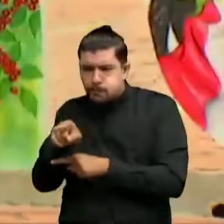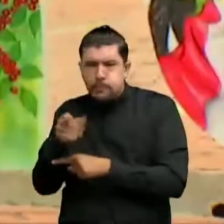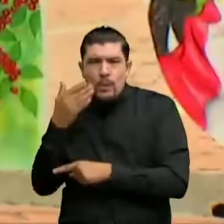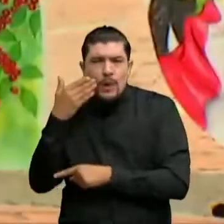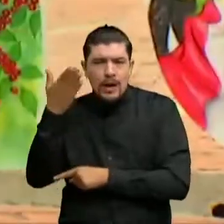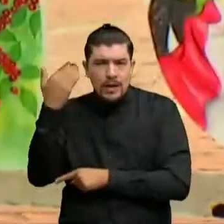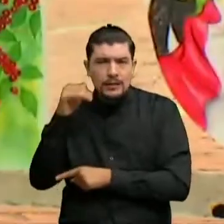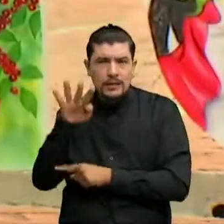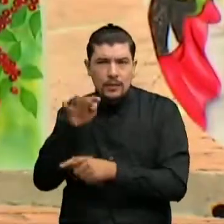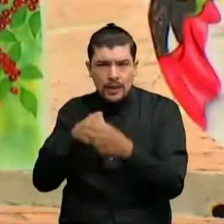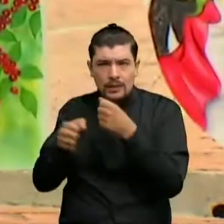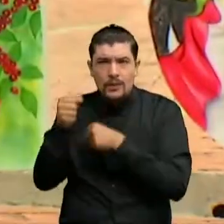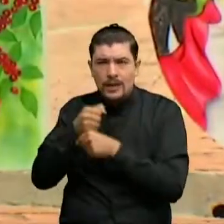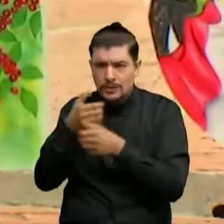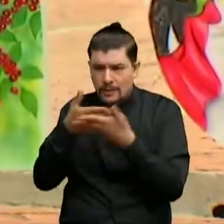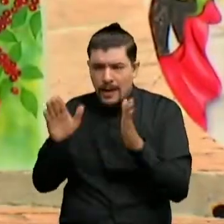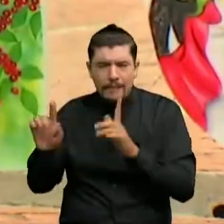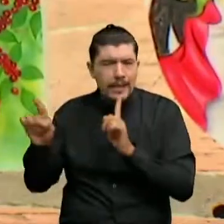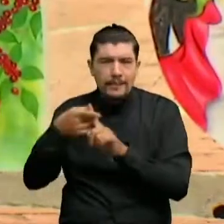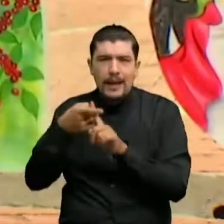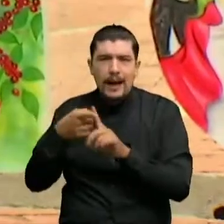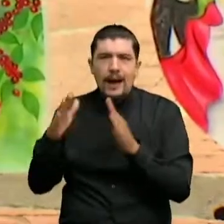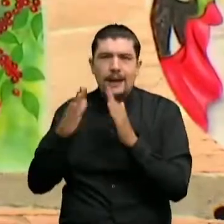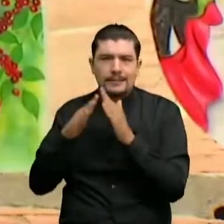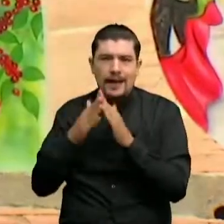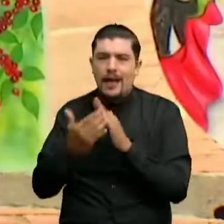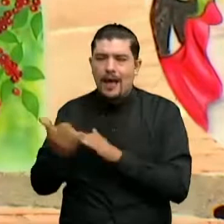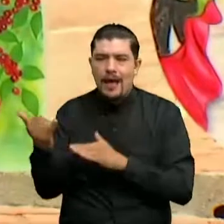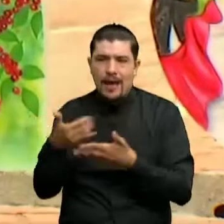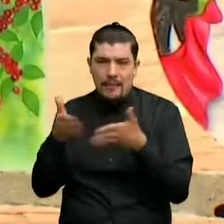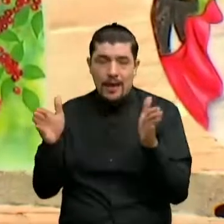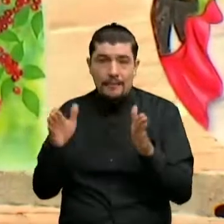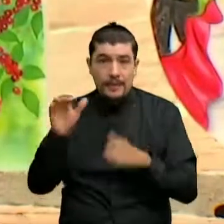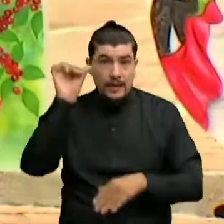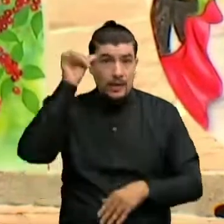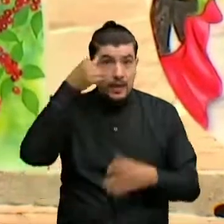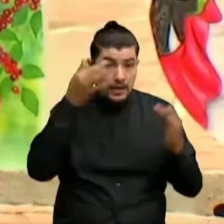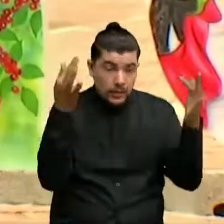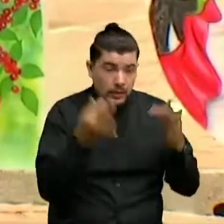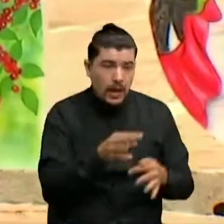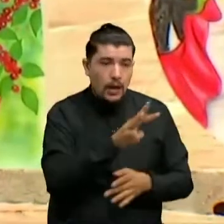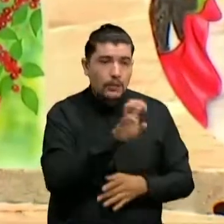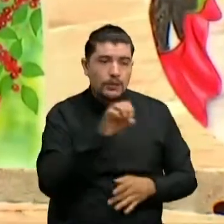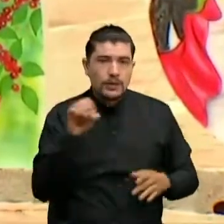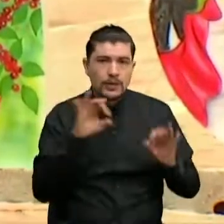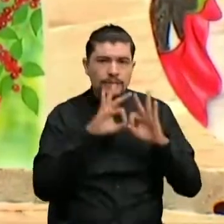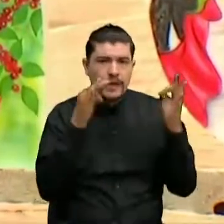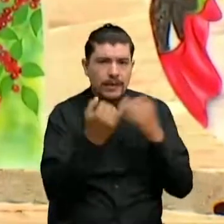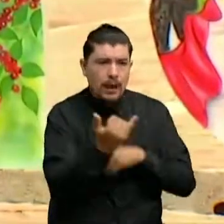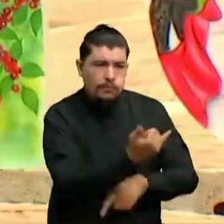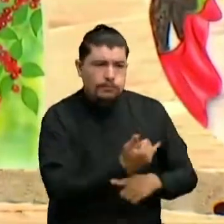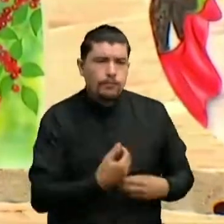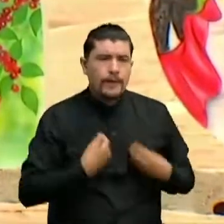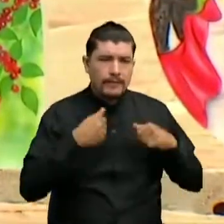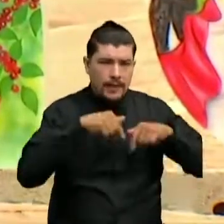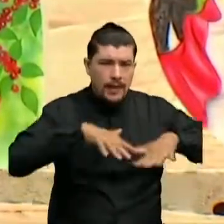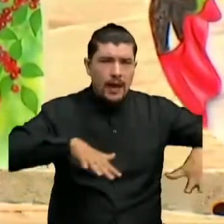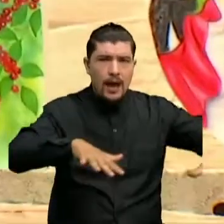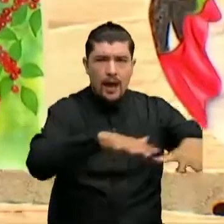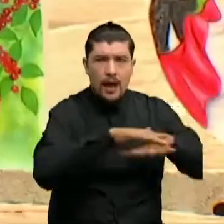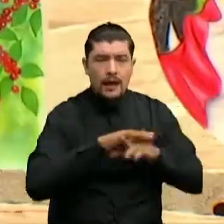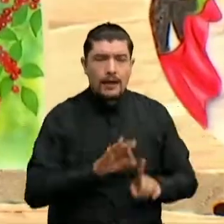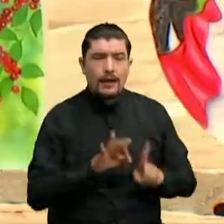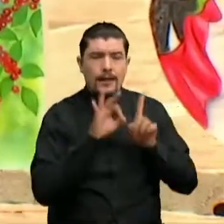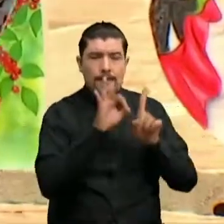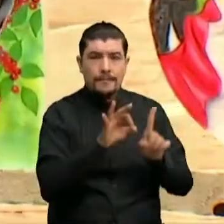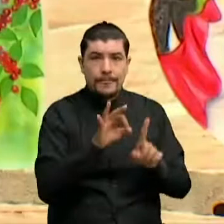alrededor de 4 años De las primeras viviendas Recordemos que ya hay alrededor de 800 familias En este sector Viviendo